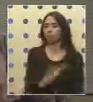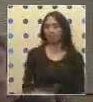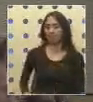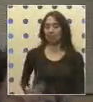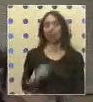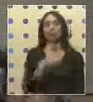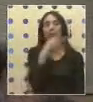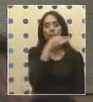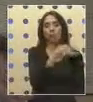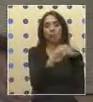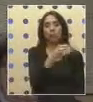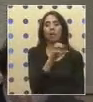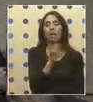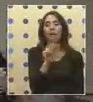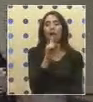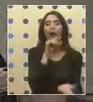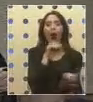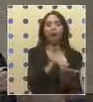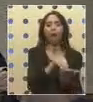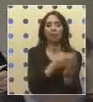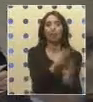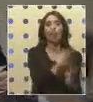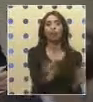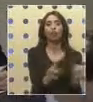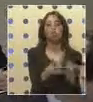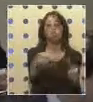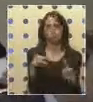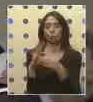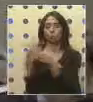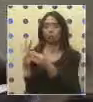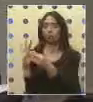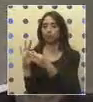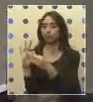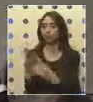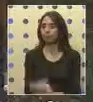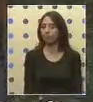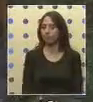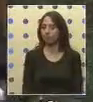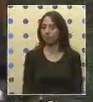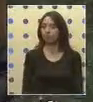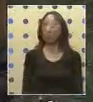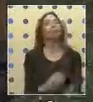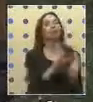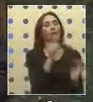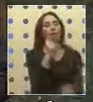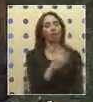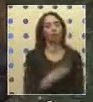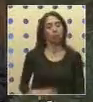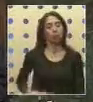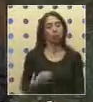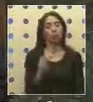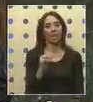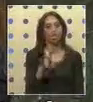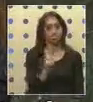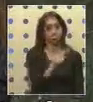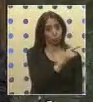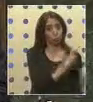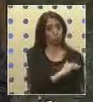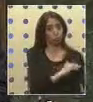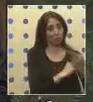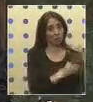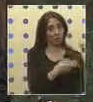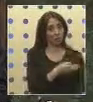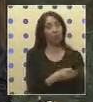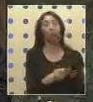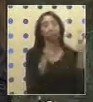decir las actas también solicitadas al Consejo Municipal. Gracias. Gracias, diputado Castro se enviarán los oficios por usted